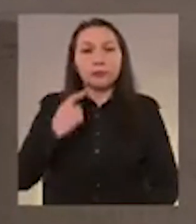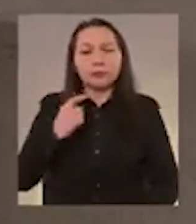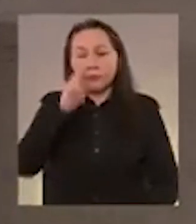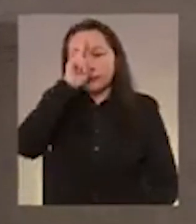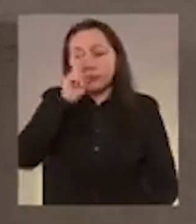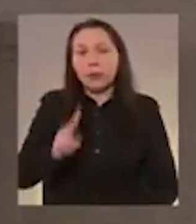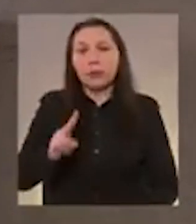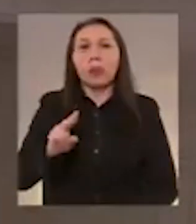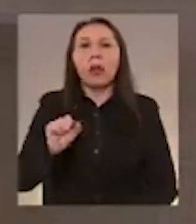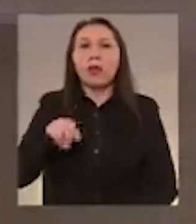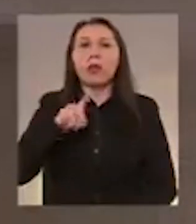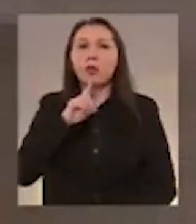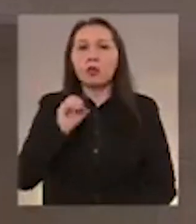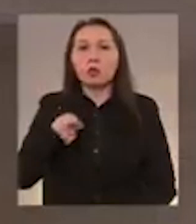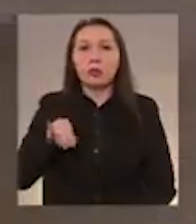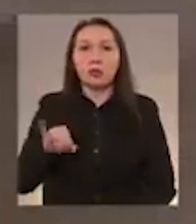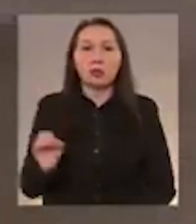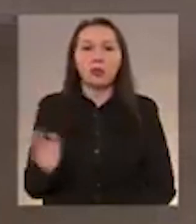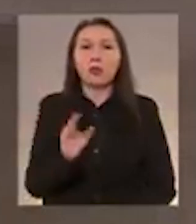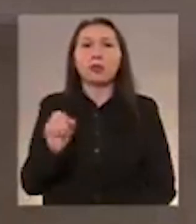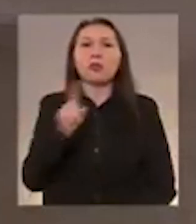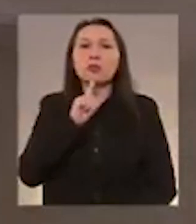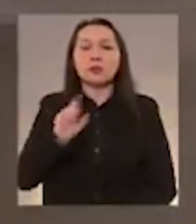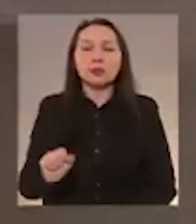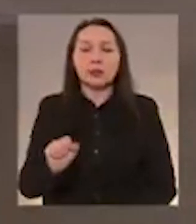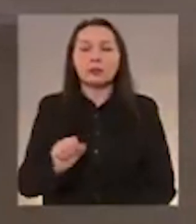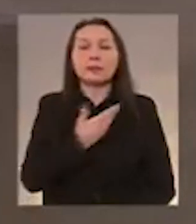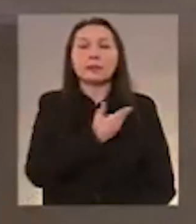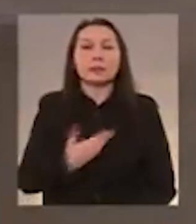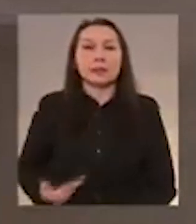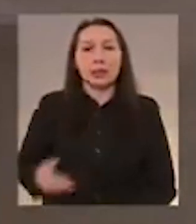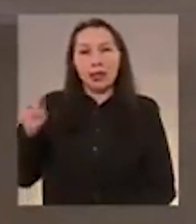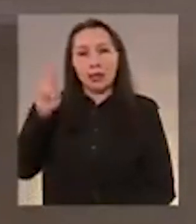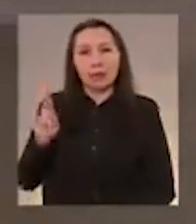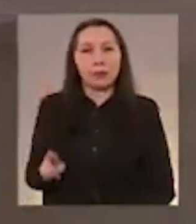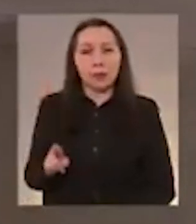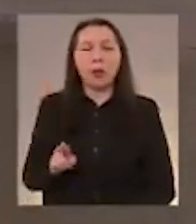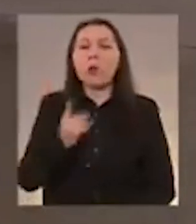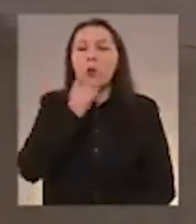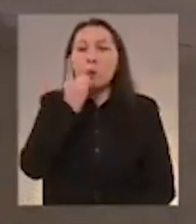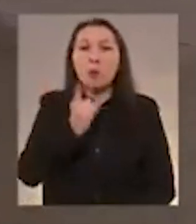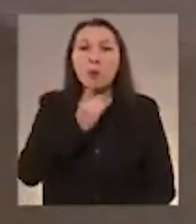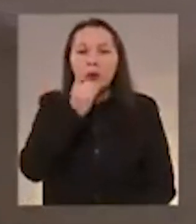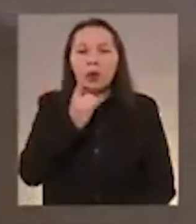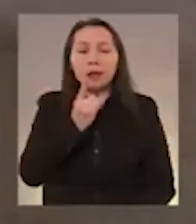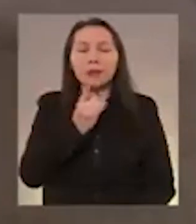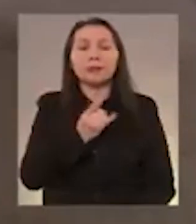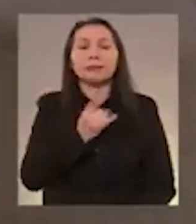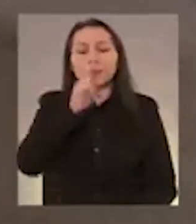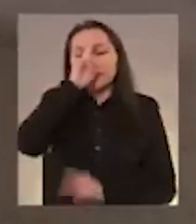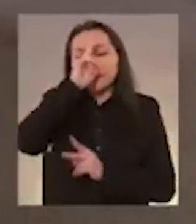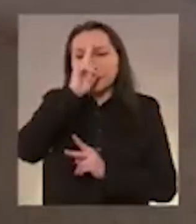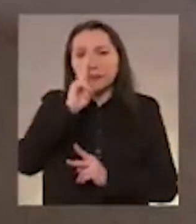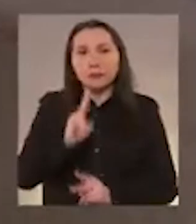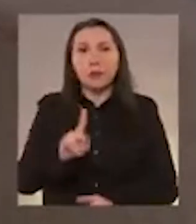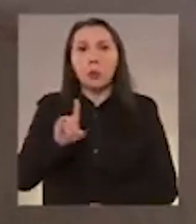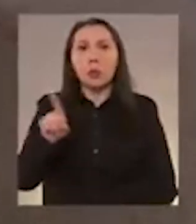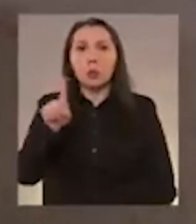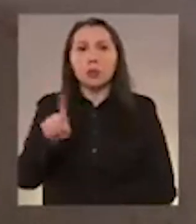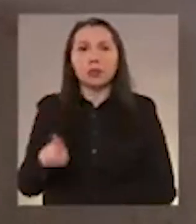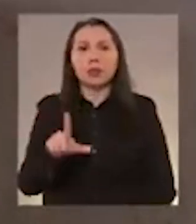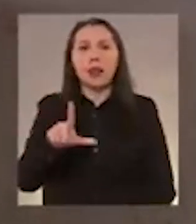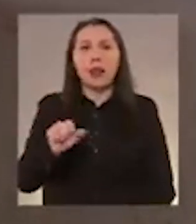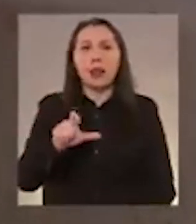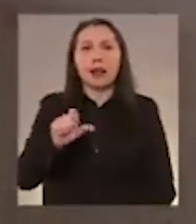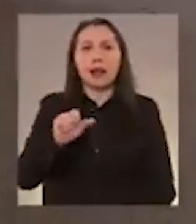conmemoración de este hecho en el Palacio de la Moneda. Por esta atrocidad, el gobierno chileno calcula que más de 200.000 personas dejaron su